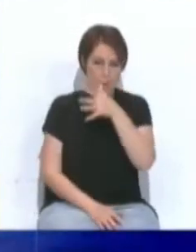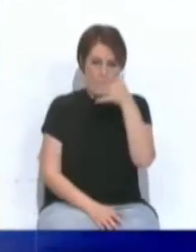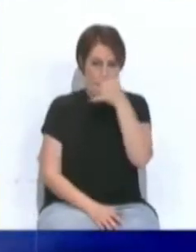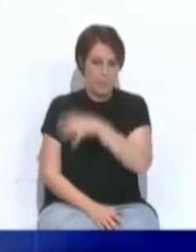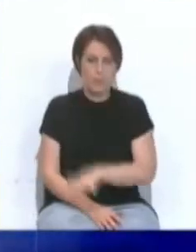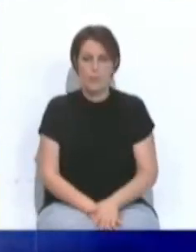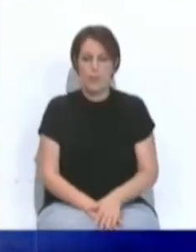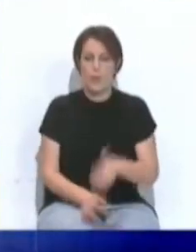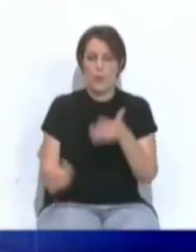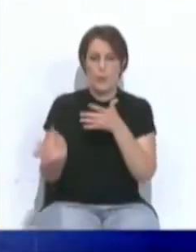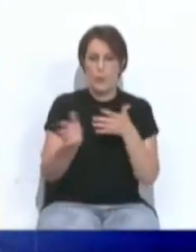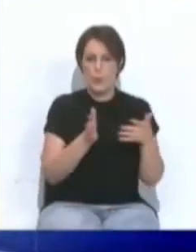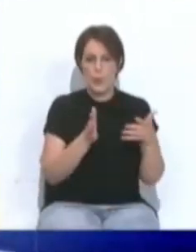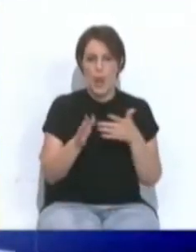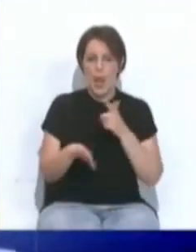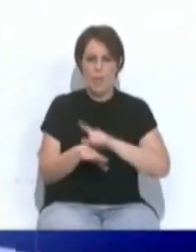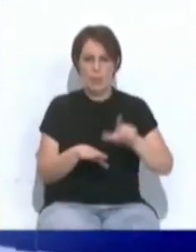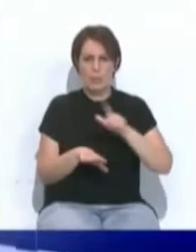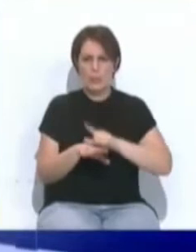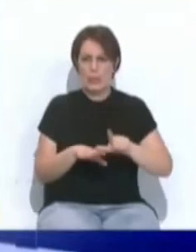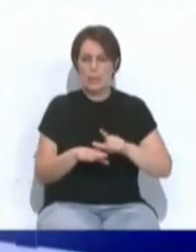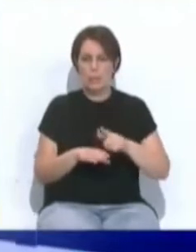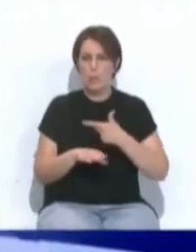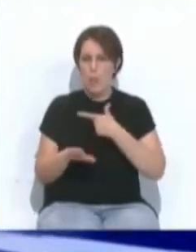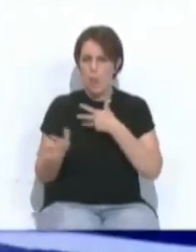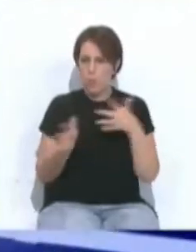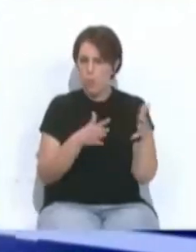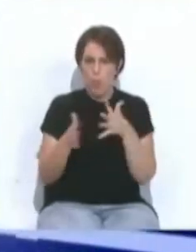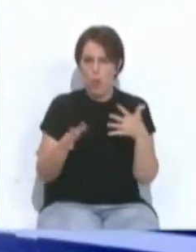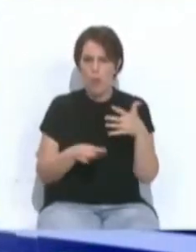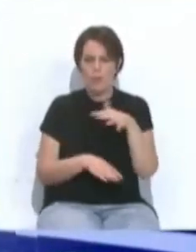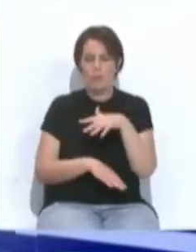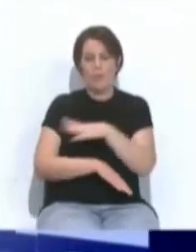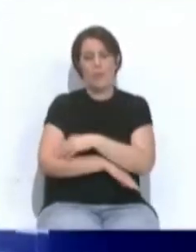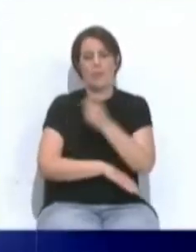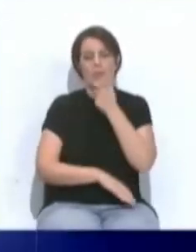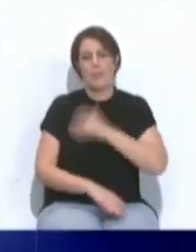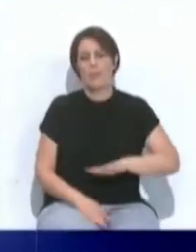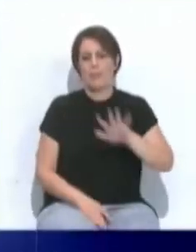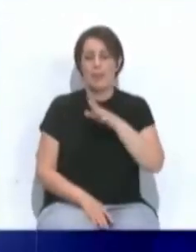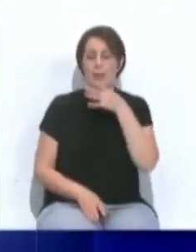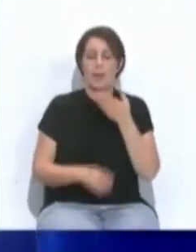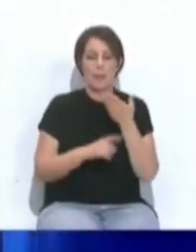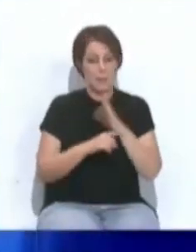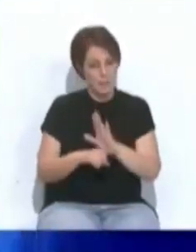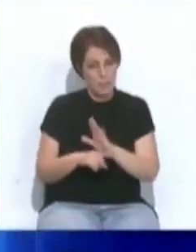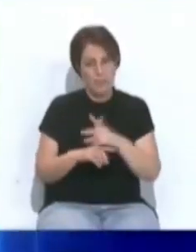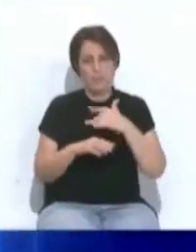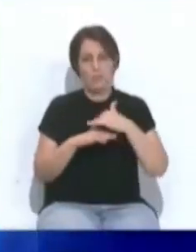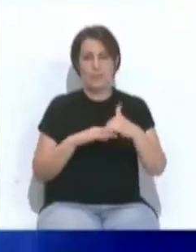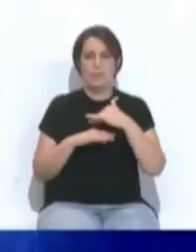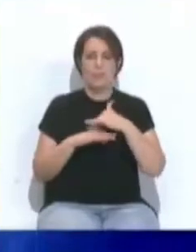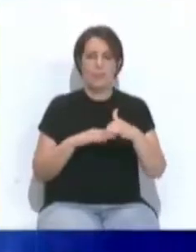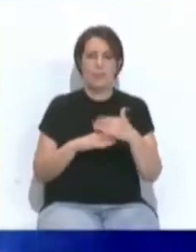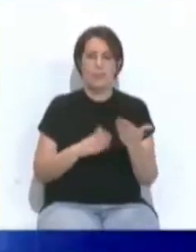Frontera. Los vientos soplarán de levante y con rachas de muy fuertes en el estrecho. A continuación les ofrecemos